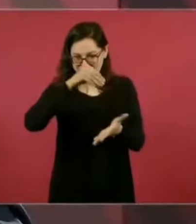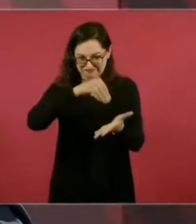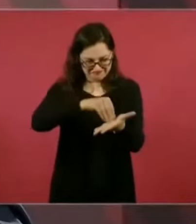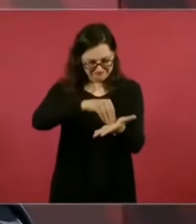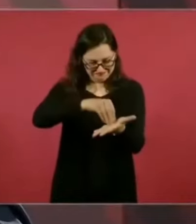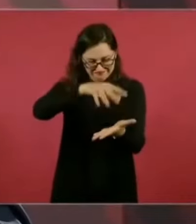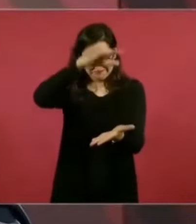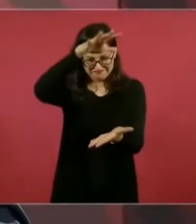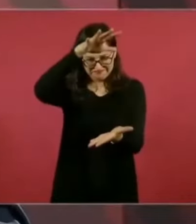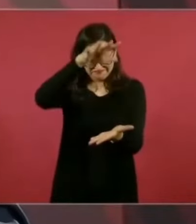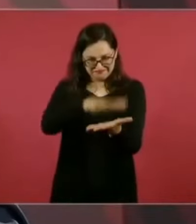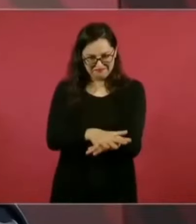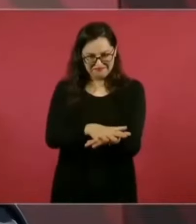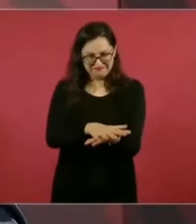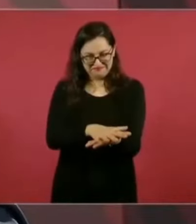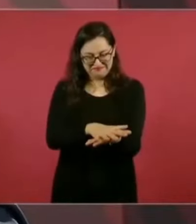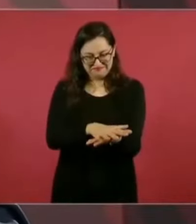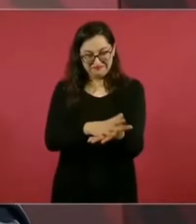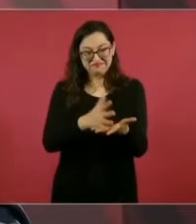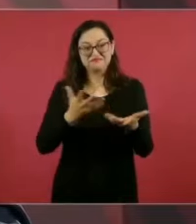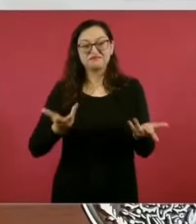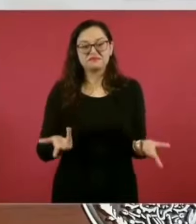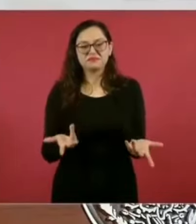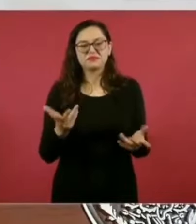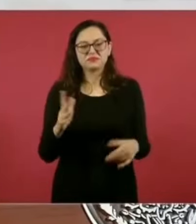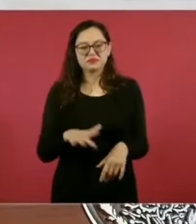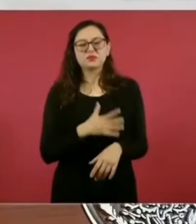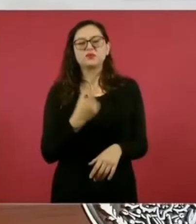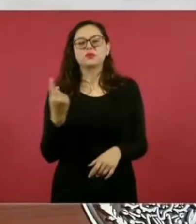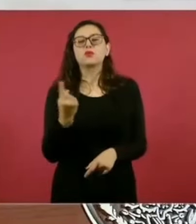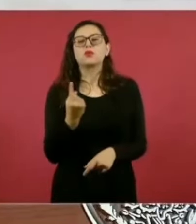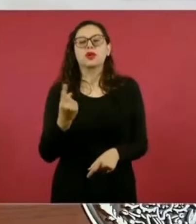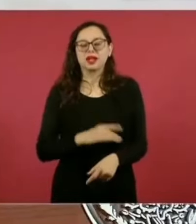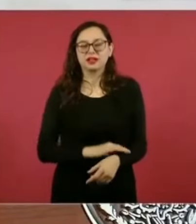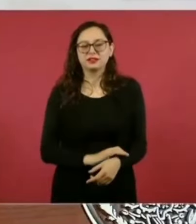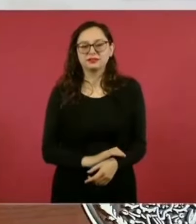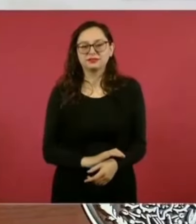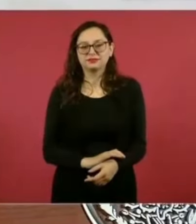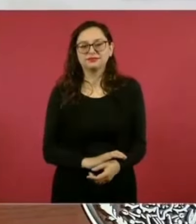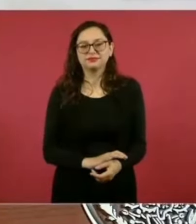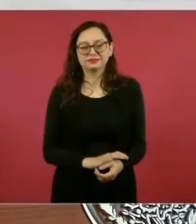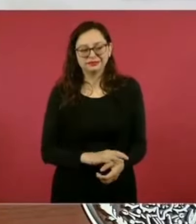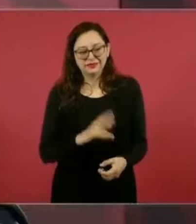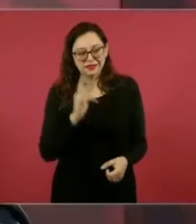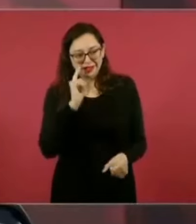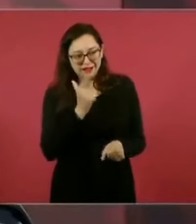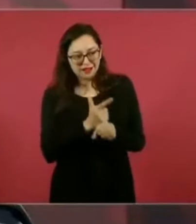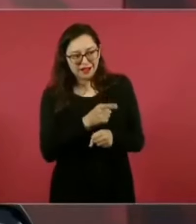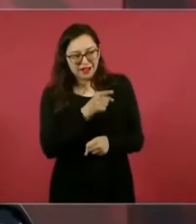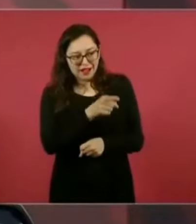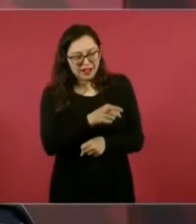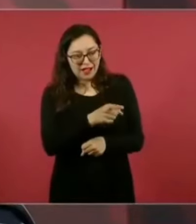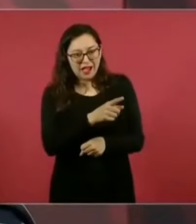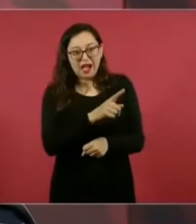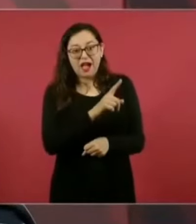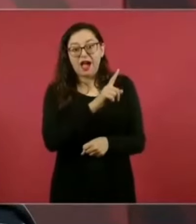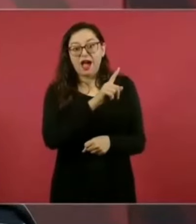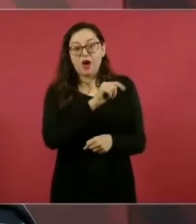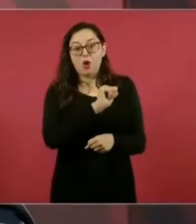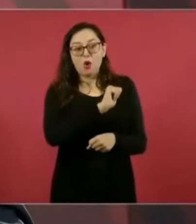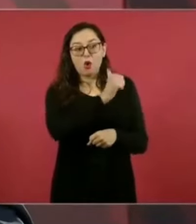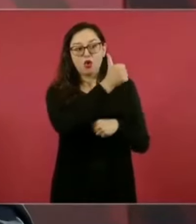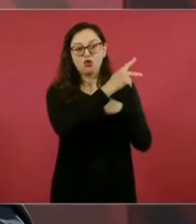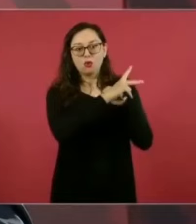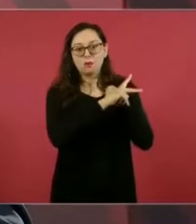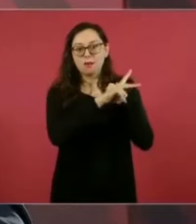es una intención del extranjero, de